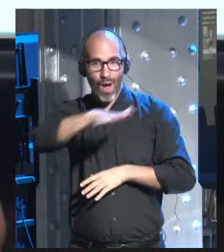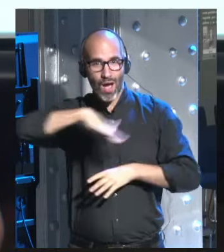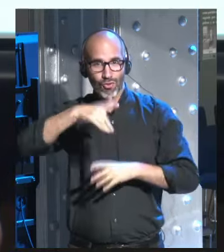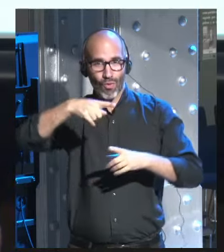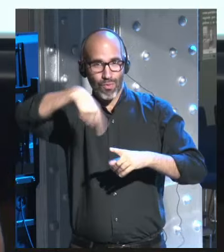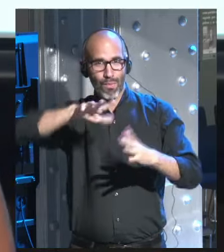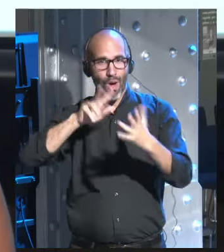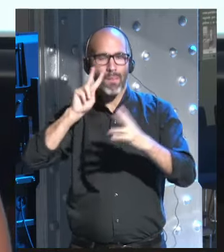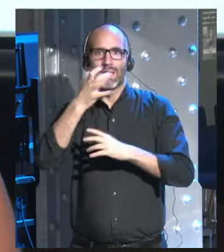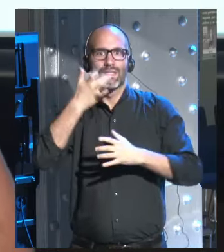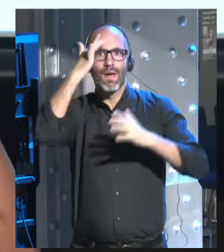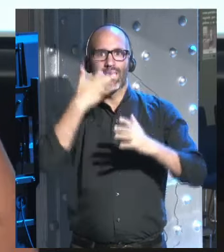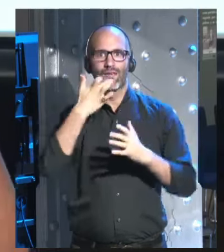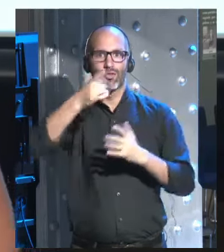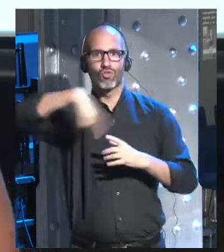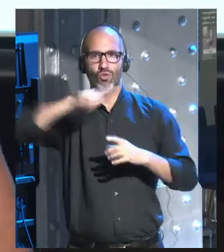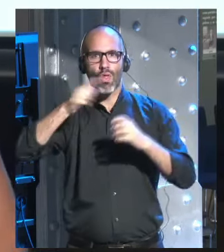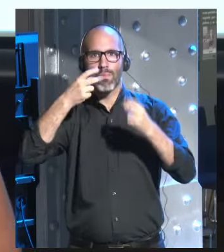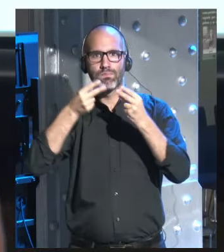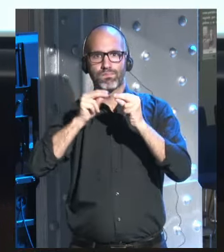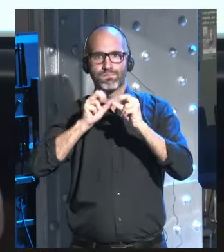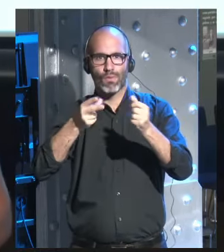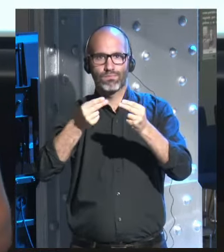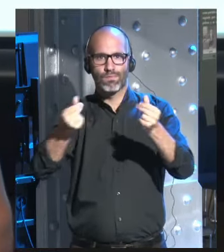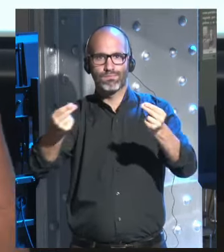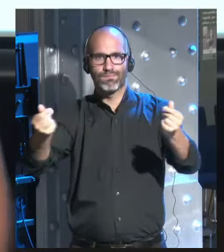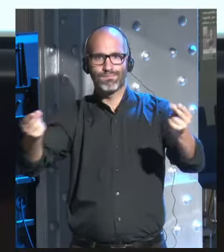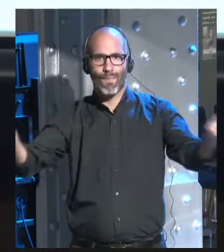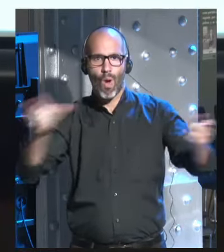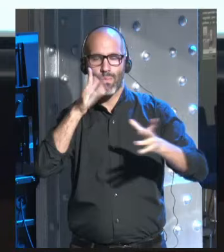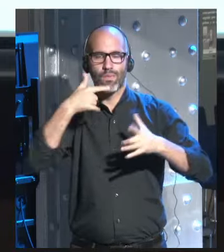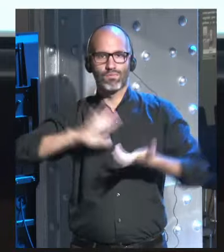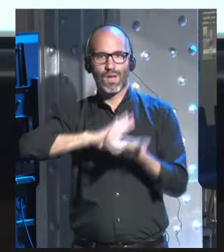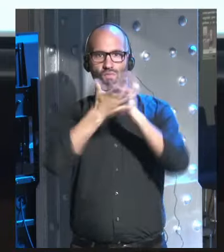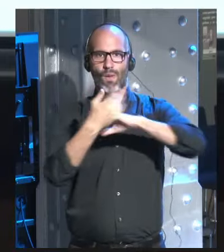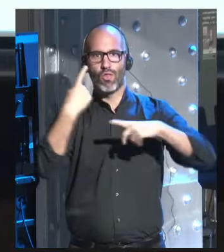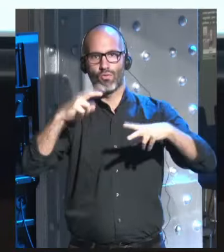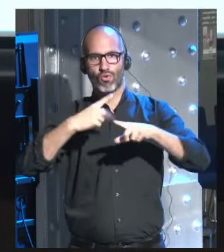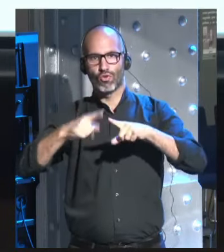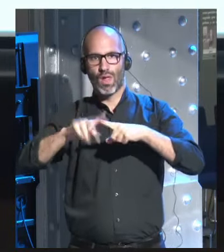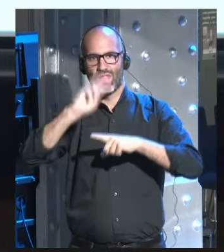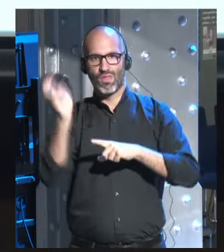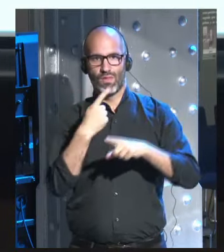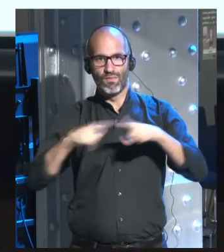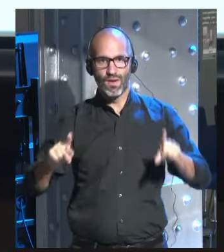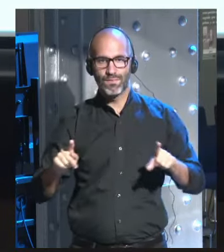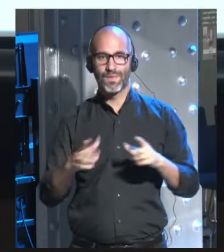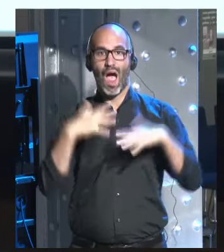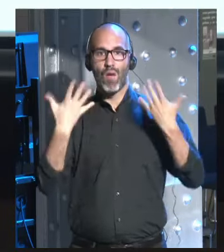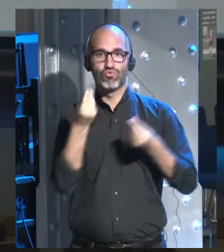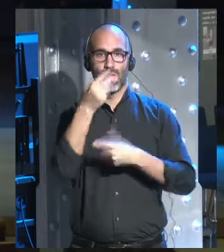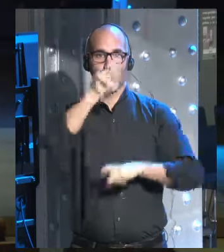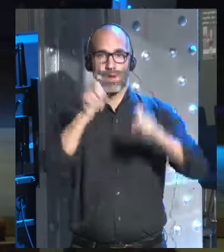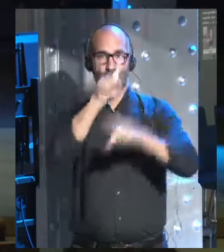en lugar de eso, ¿qué sucede si nos estamos extinguiendo y nos estamos transformando en otra cosa? A muchas de esas preguntas